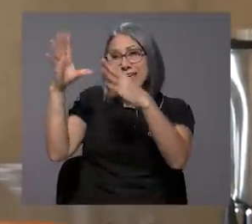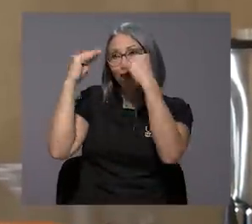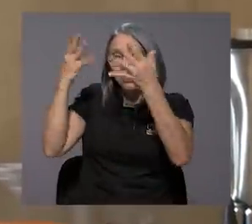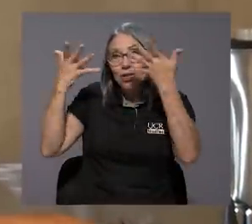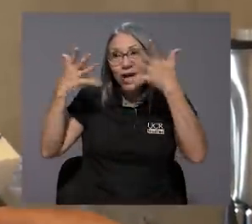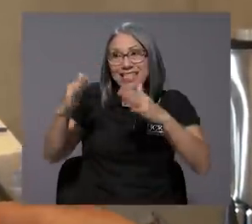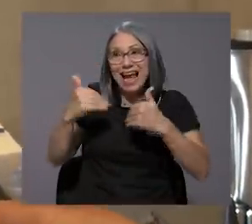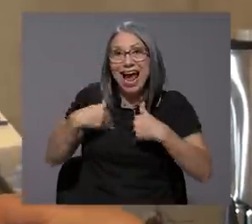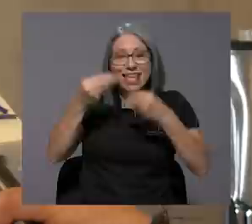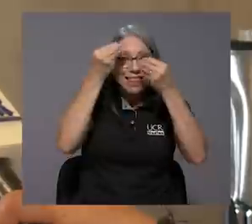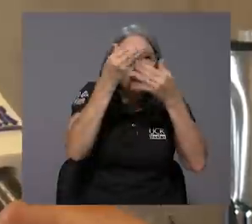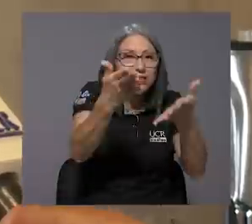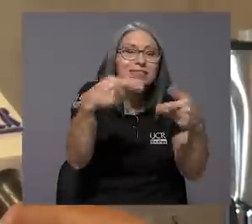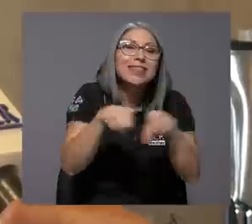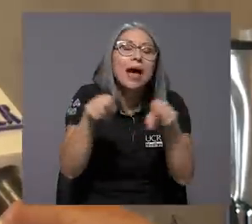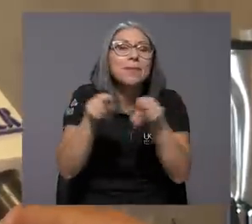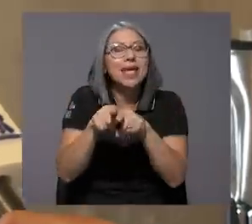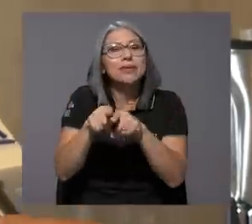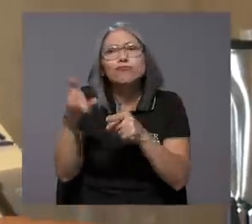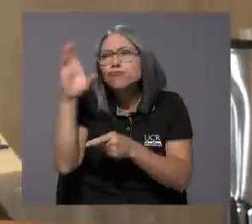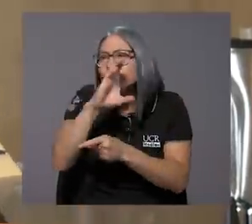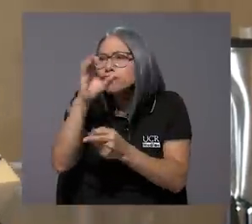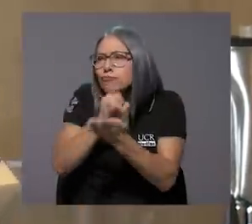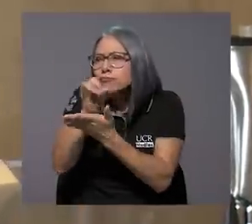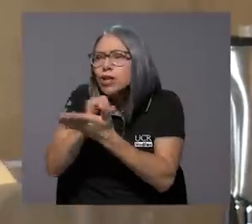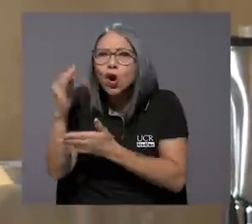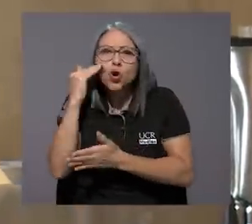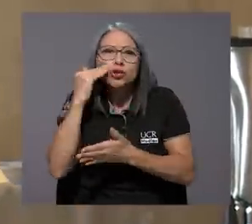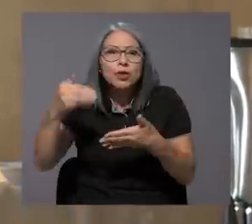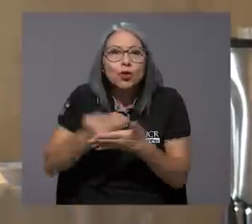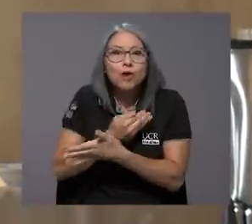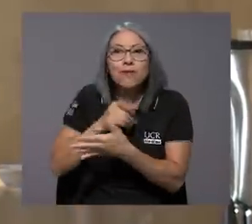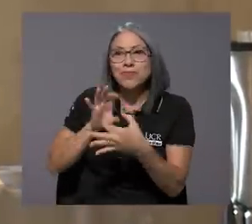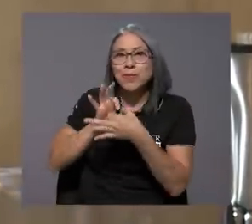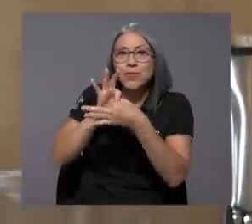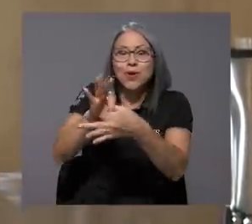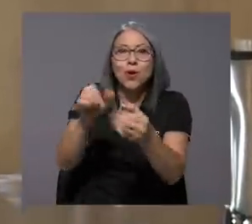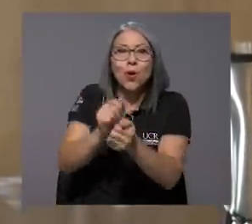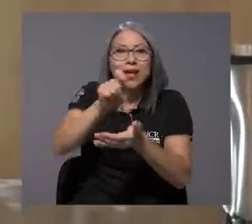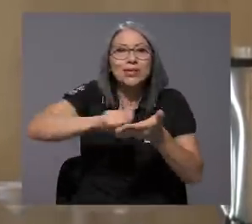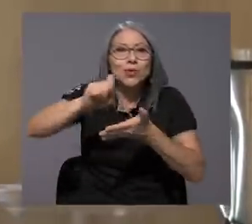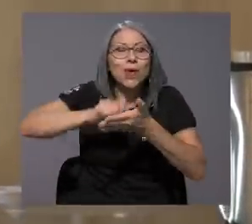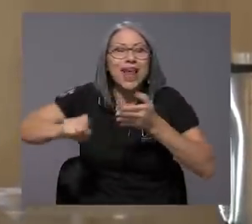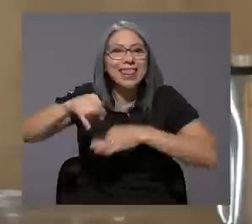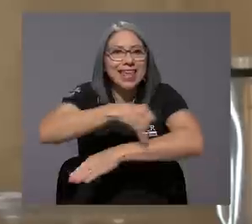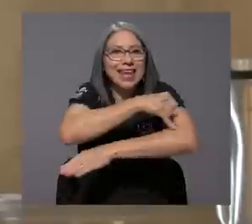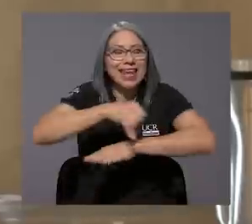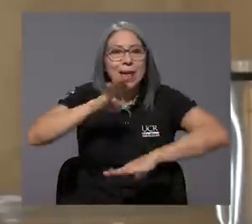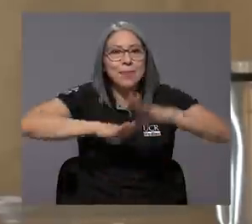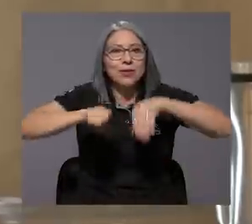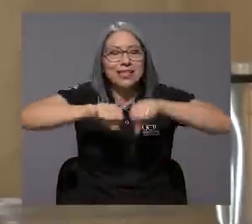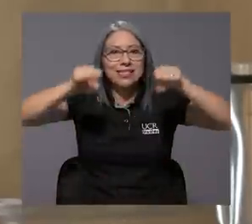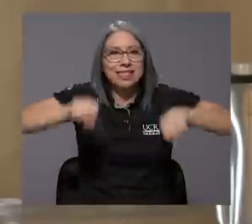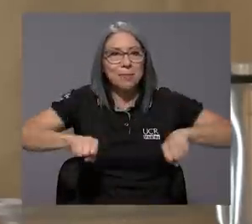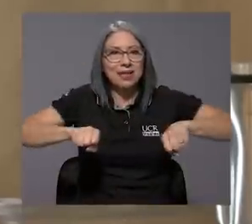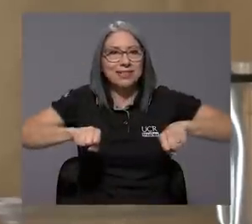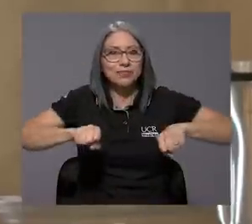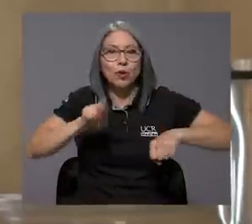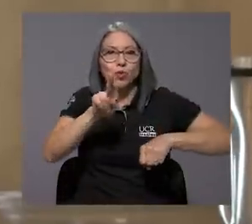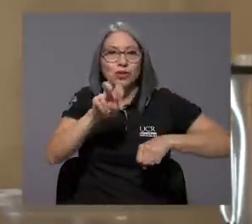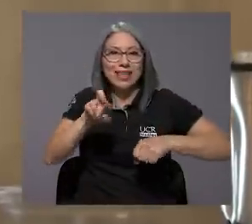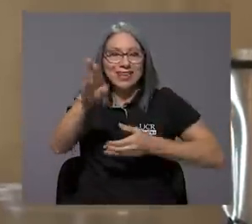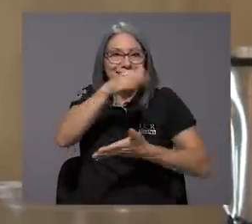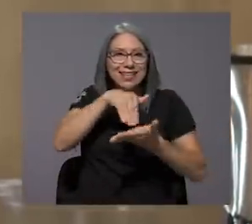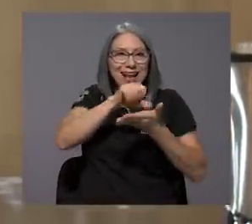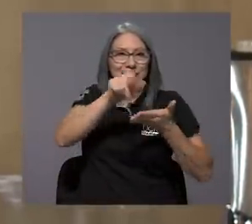difundir la información que ya existía, sino generar conocimiento nuevo. Ahí fue donde nos aliamos con la Escuela de Ingeniería en Biosistemas de